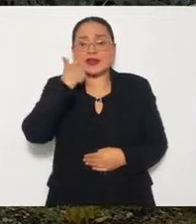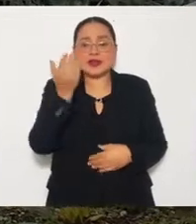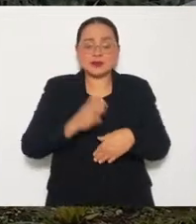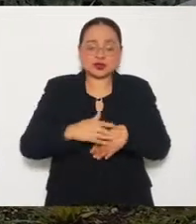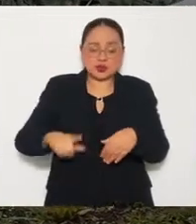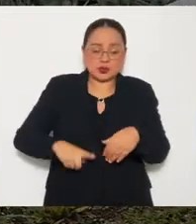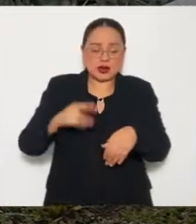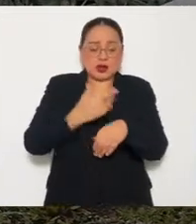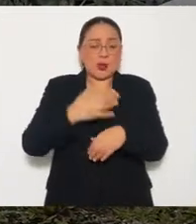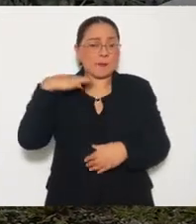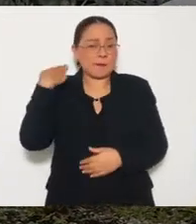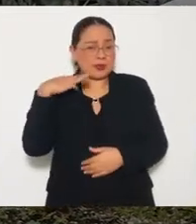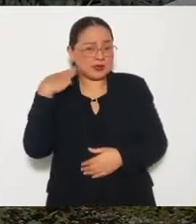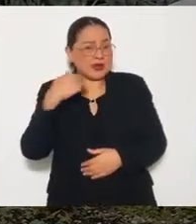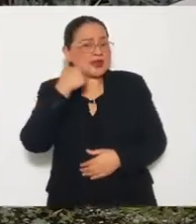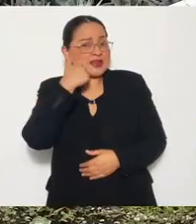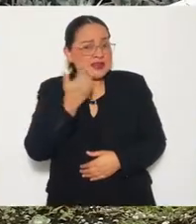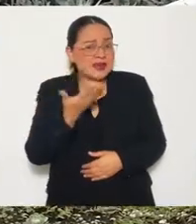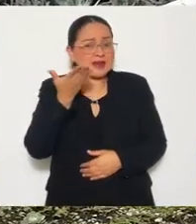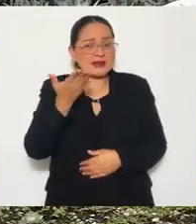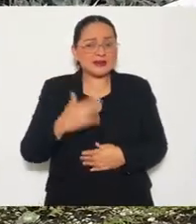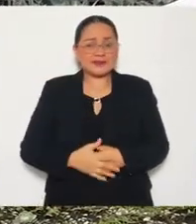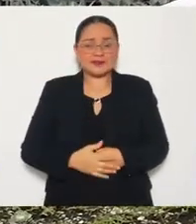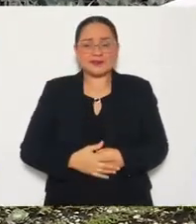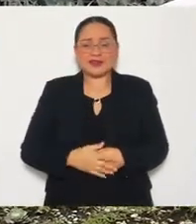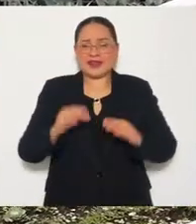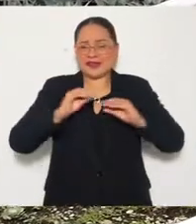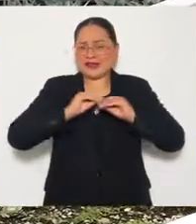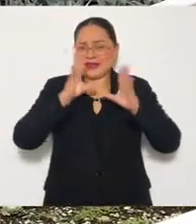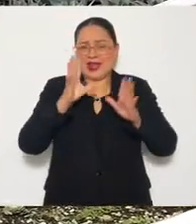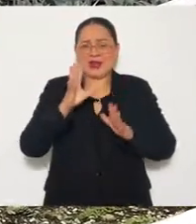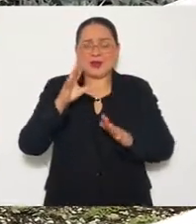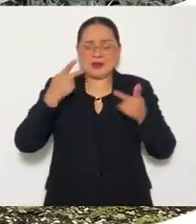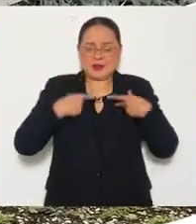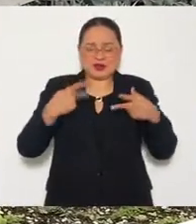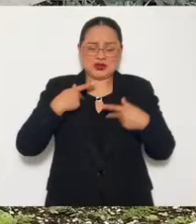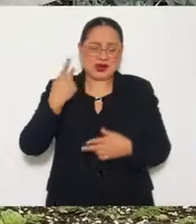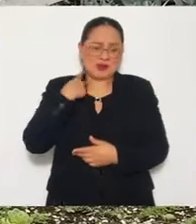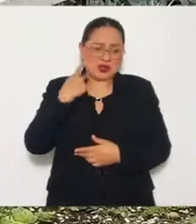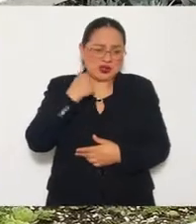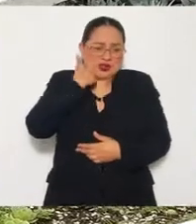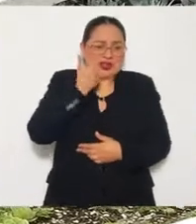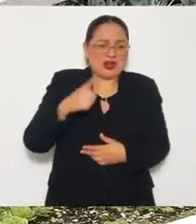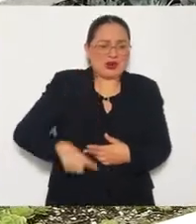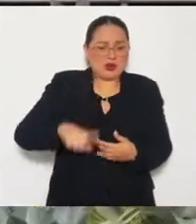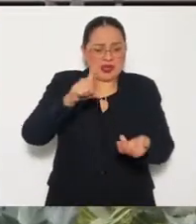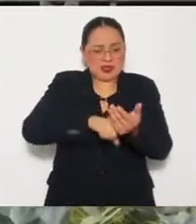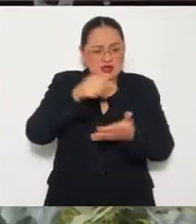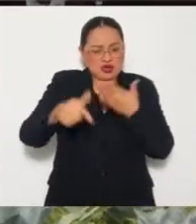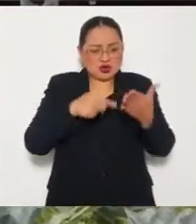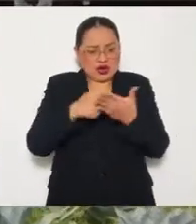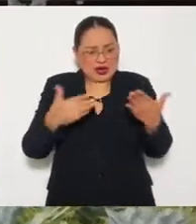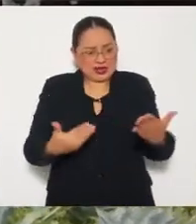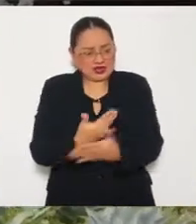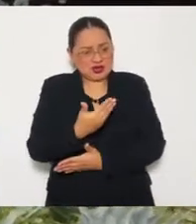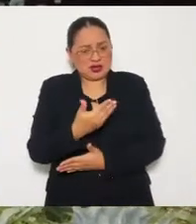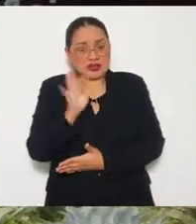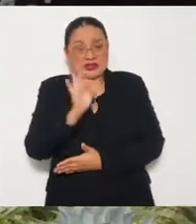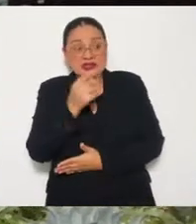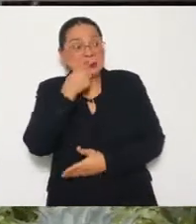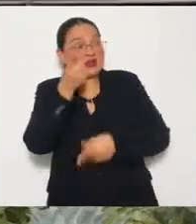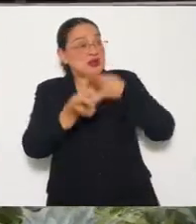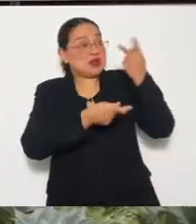¿Busquerías la gubernatura de Michoacán? El político que no quiere gobernar la tierra que ama es un político